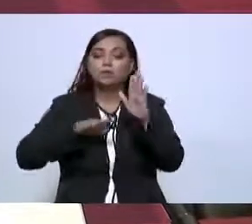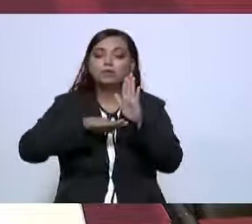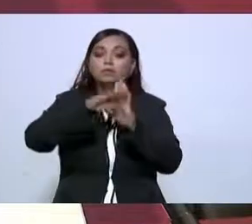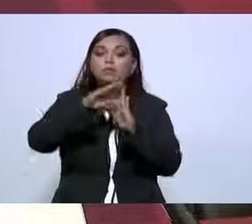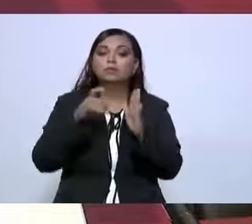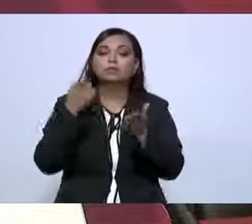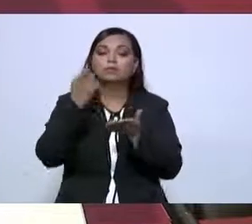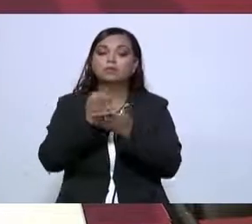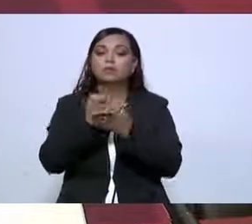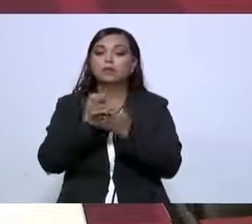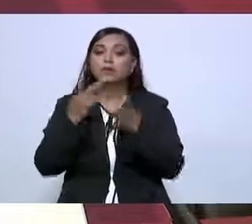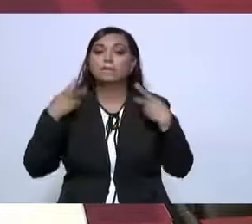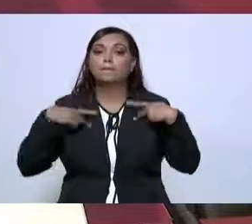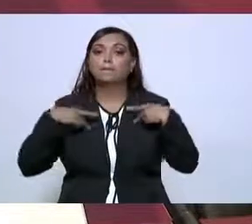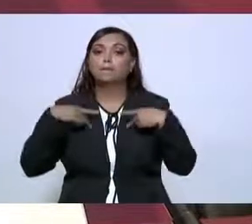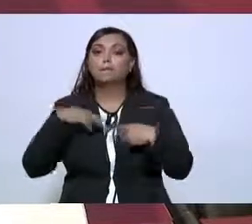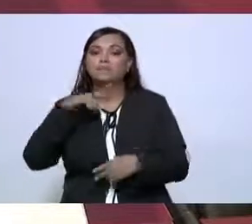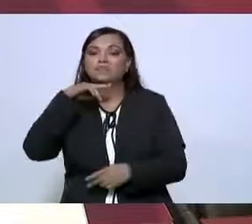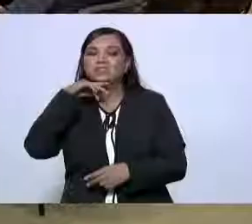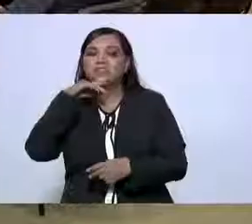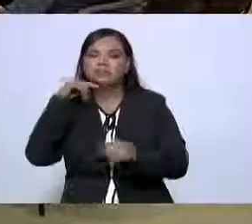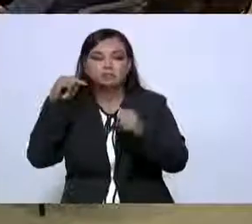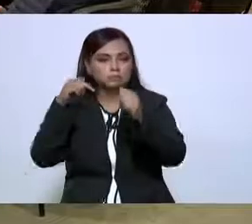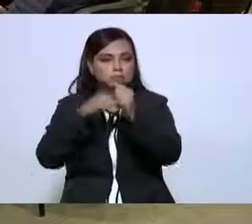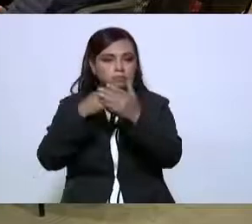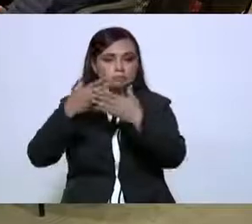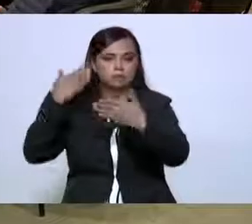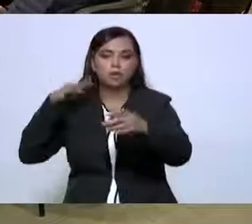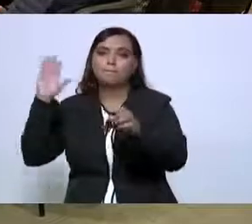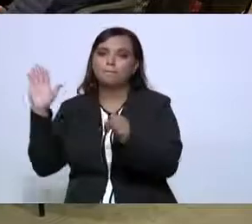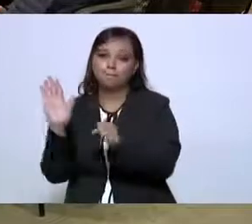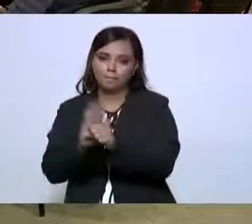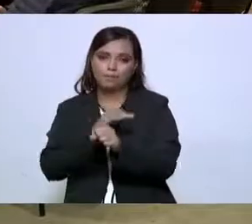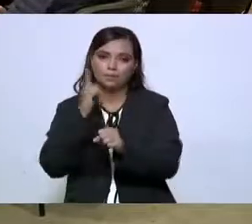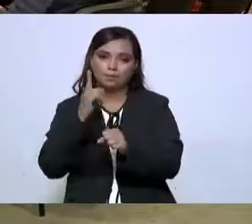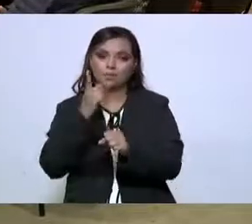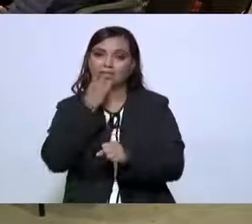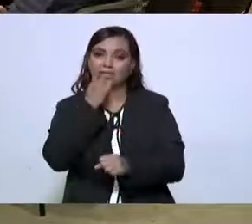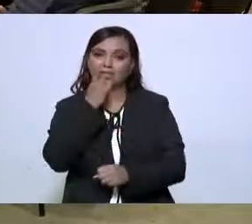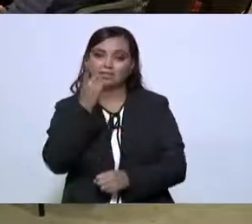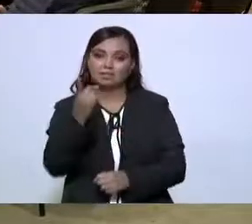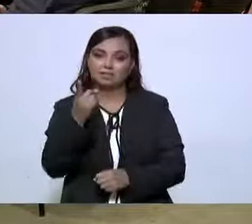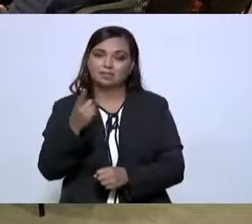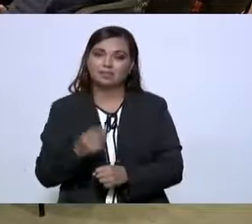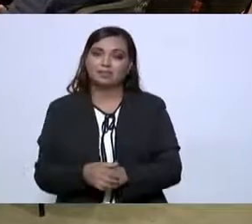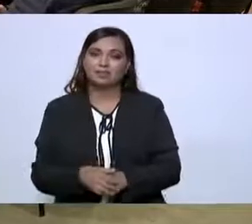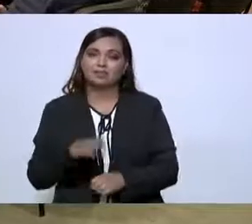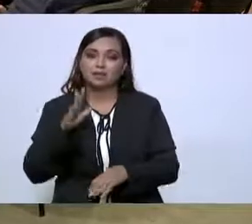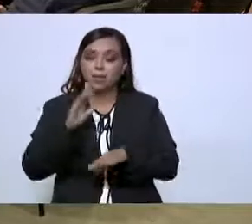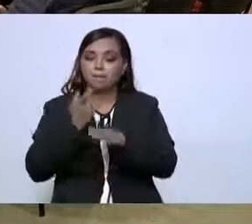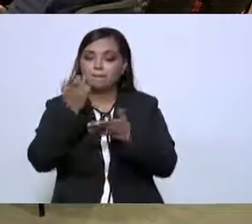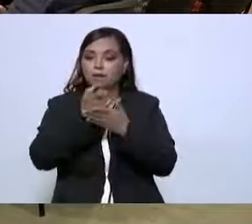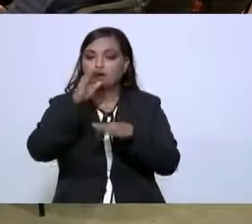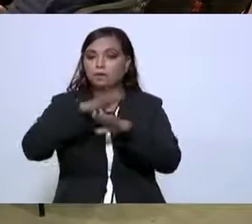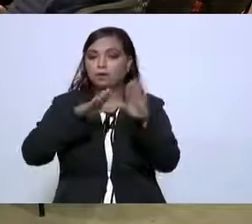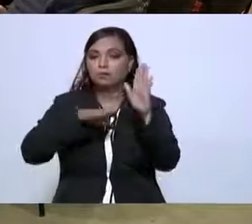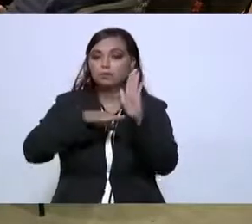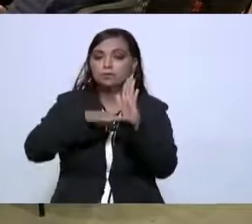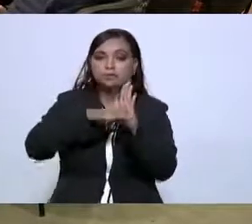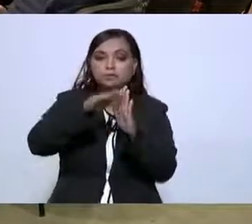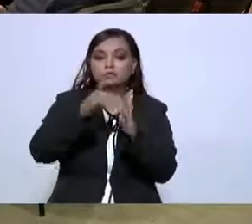salario los tecnócratas corruptos, porque decían que si aumentaba el salario